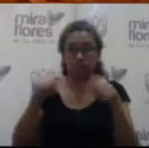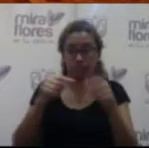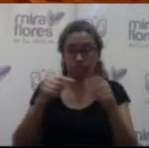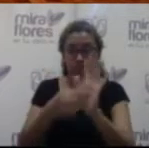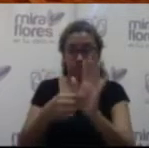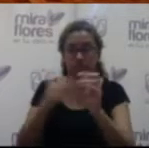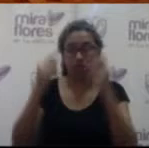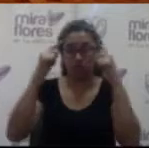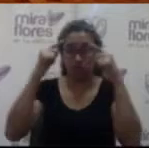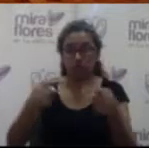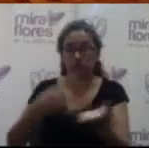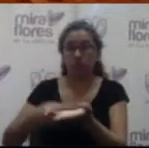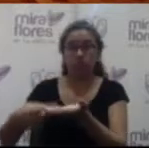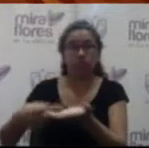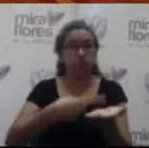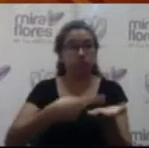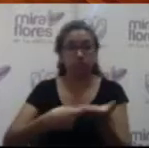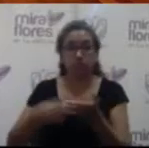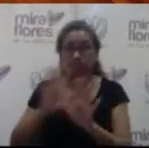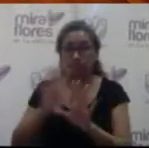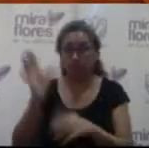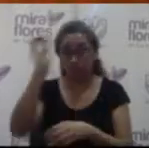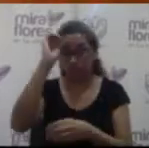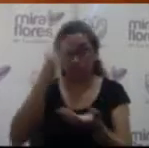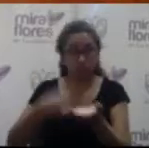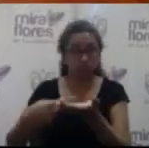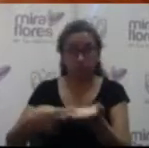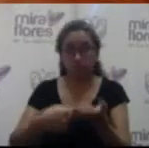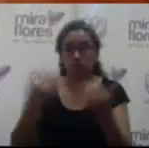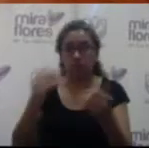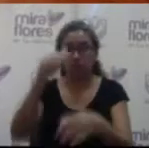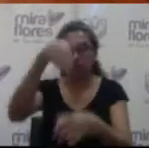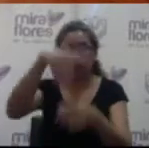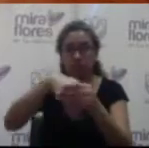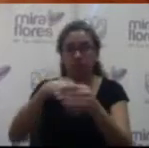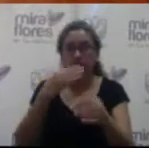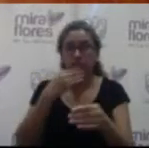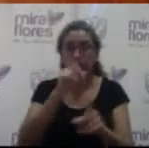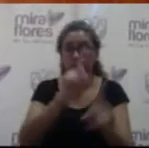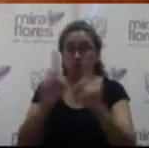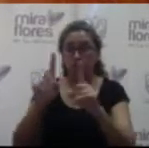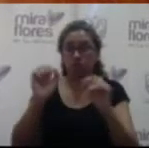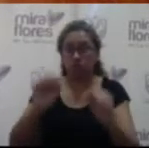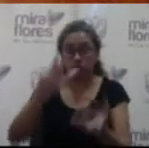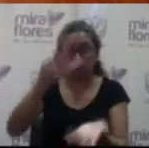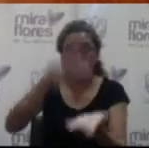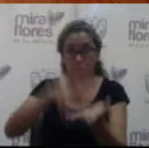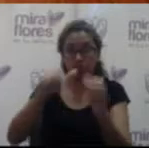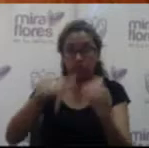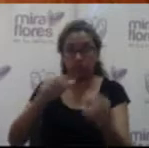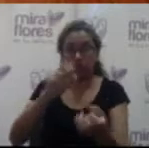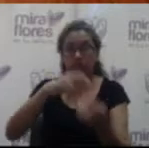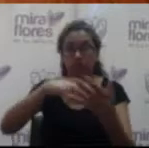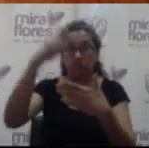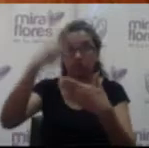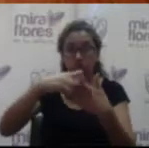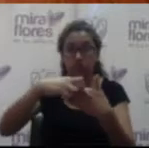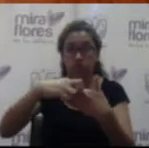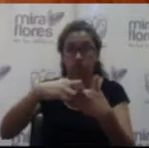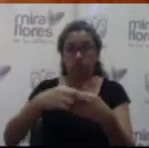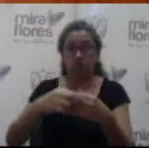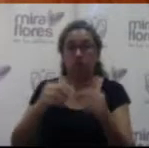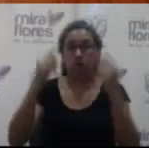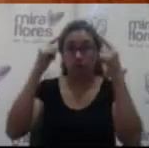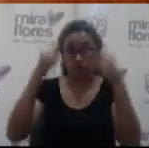acuerdo. Al debate. No teniendo debate, procedemos al voto. Aquellos miembros del consejo que estén a favor de aprobar este proyecto de acuerdo de